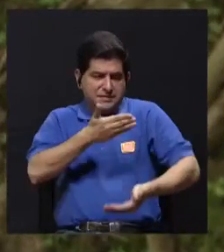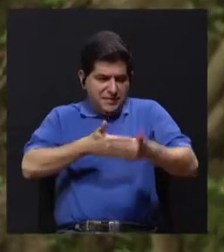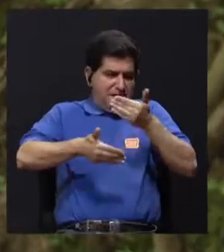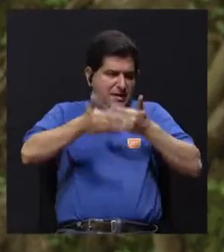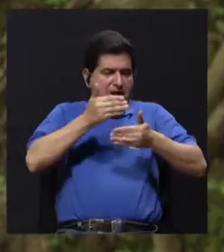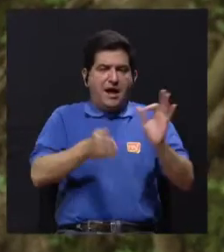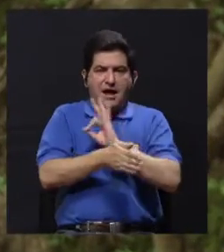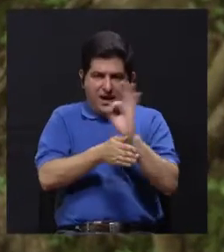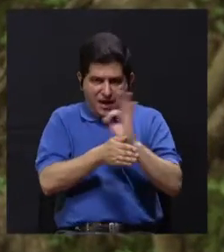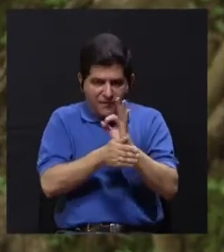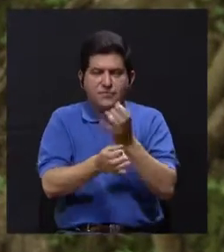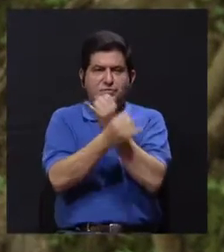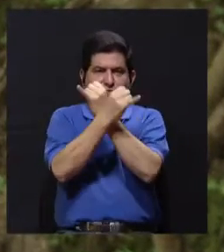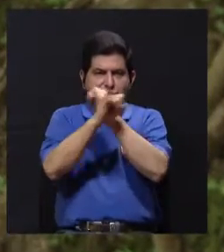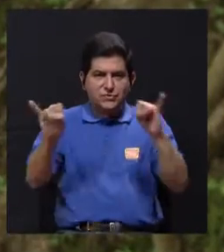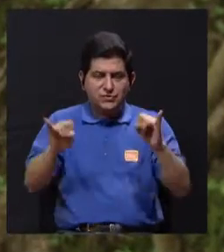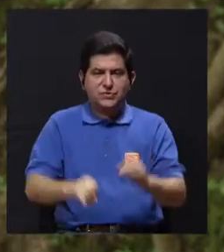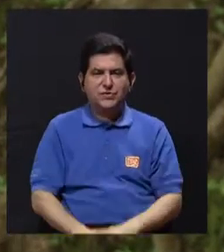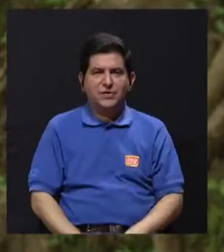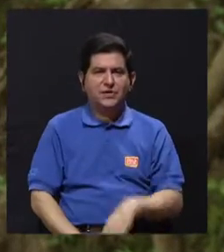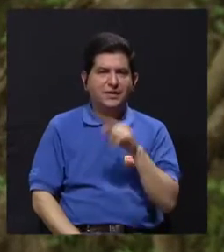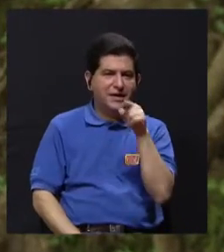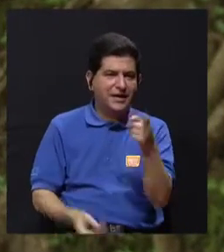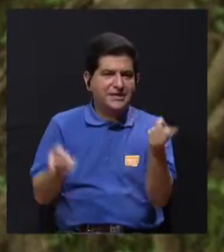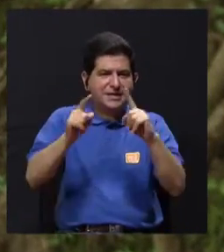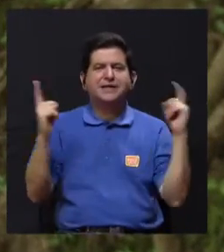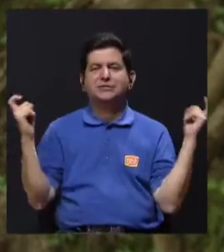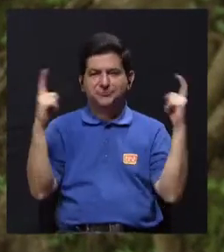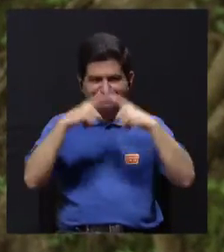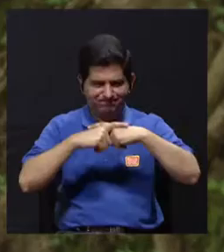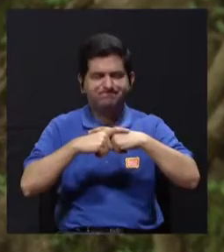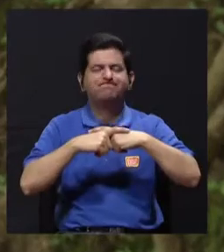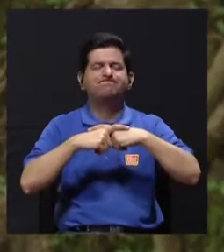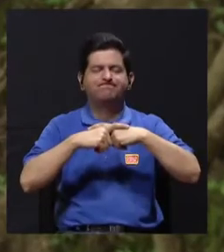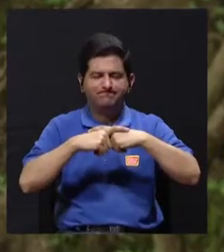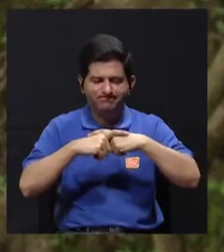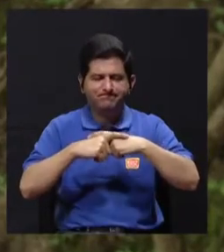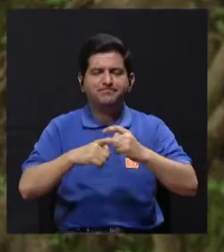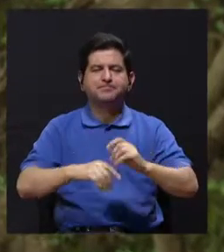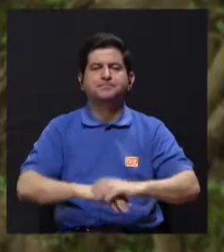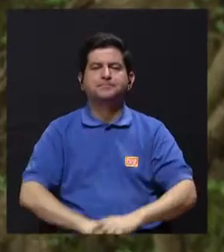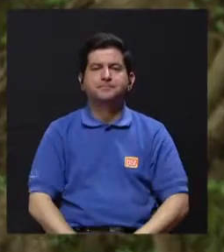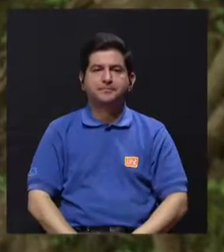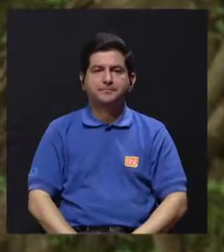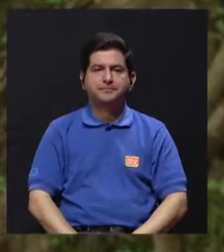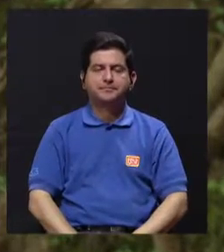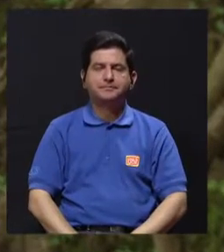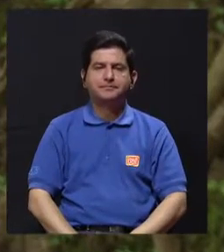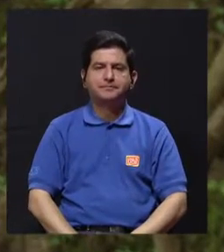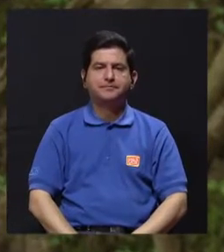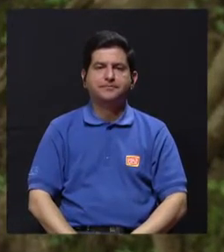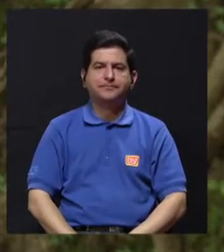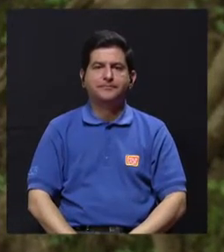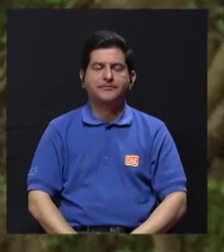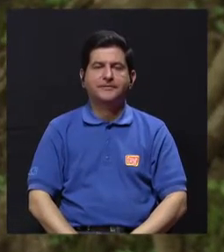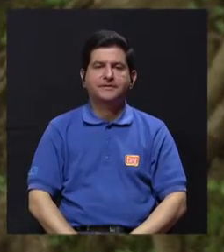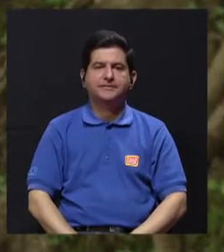recuperar esa función, esa independencia son más complejas. Correcto, ¿y